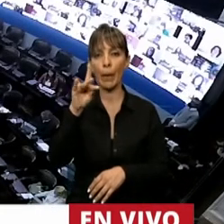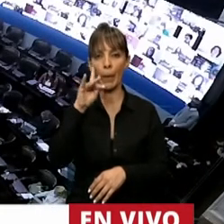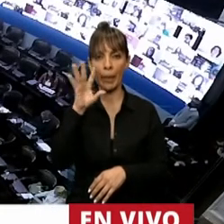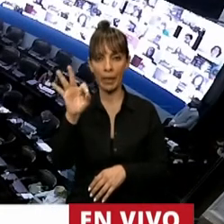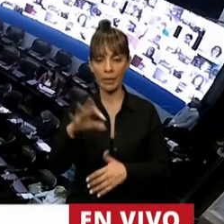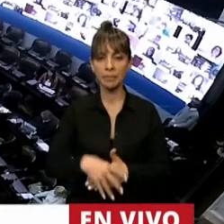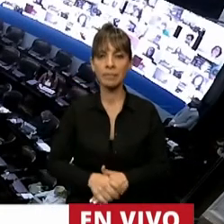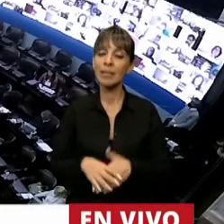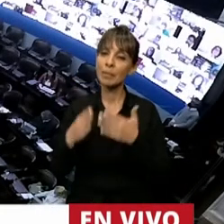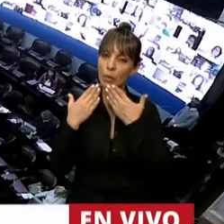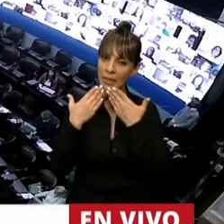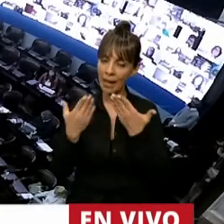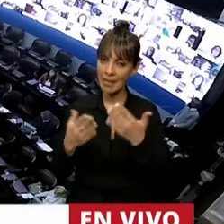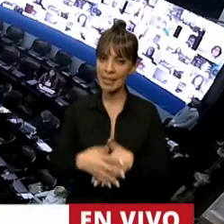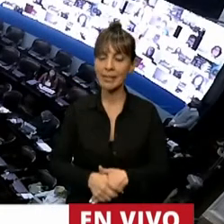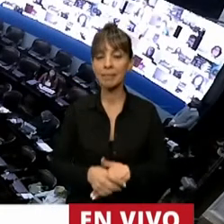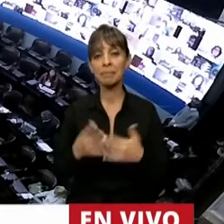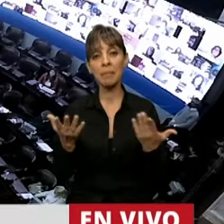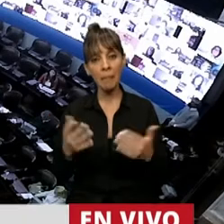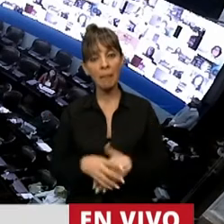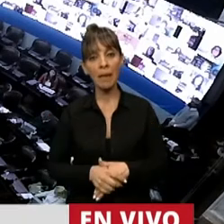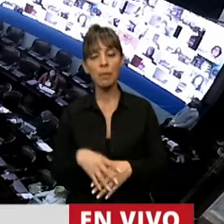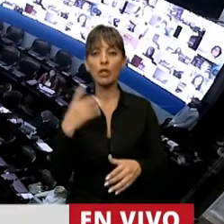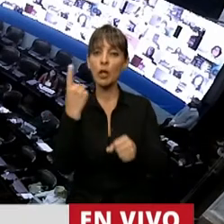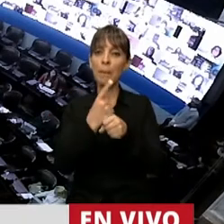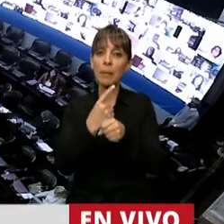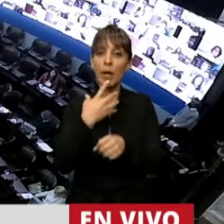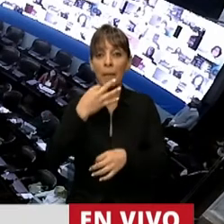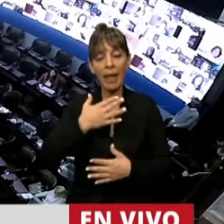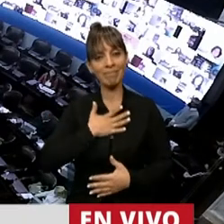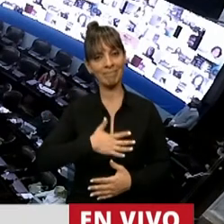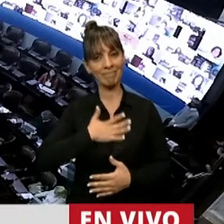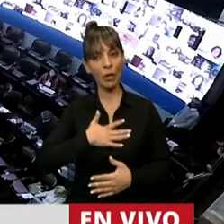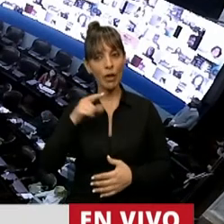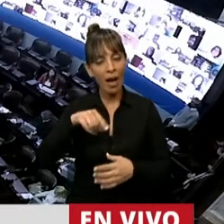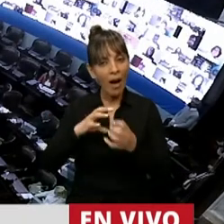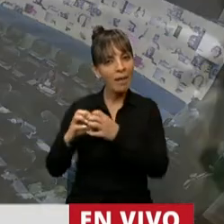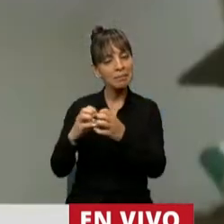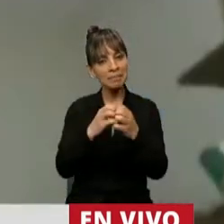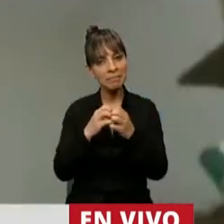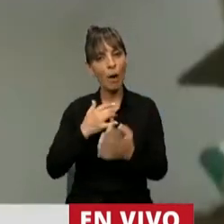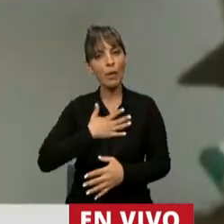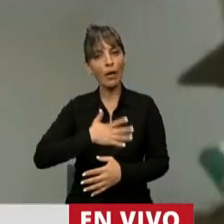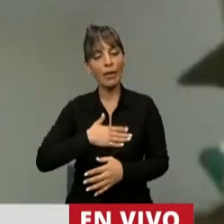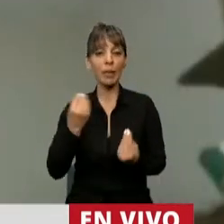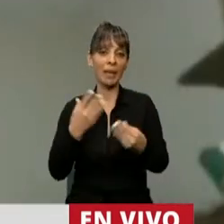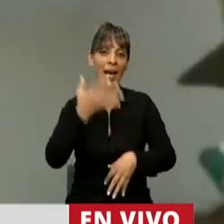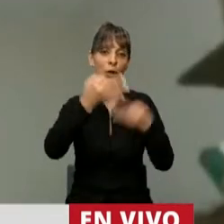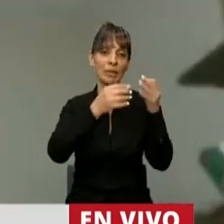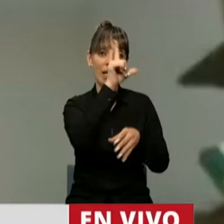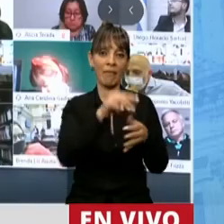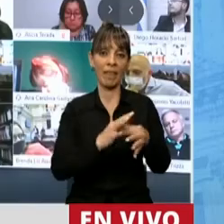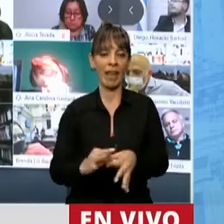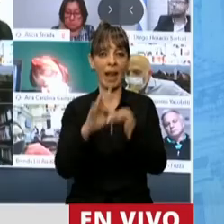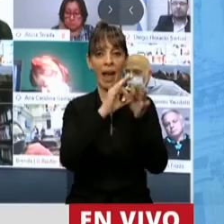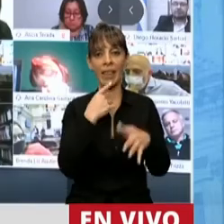Gracias, señor Presidente. Bueno, primero la verdad que celebro que estemos sesionando, luego que la justicia federal diera